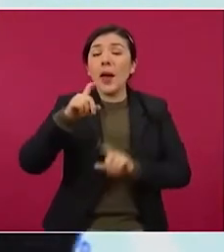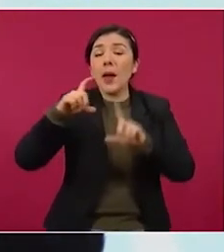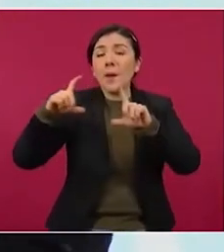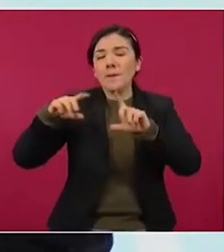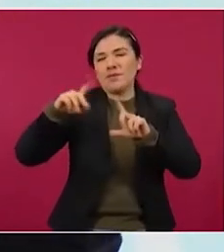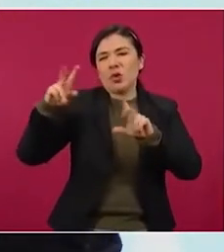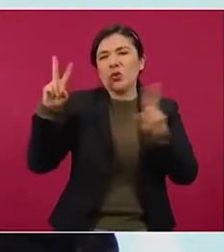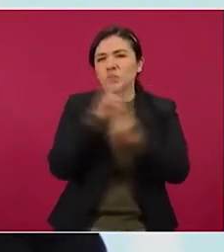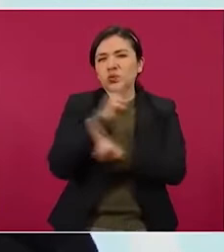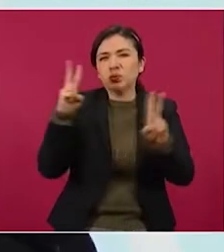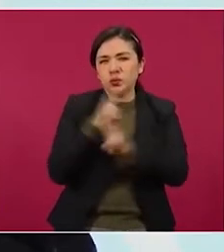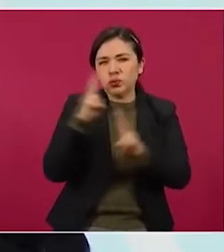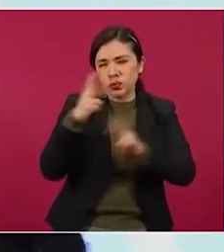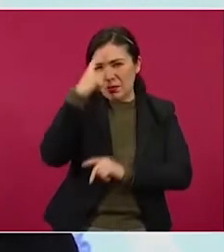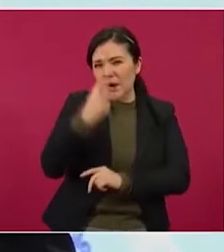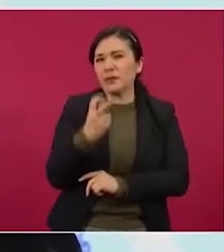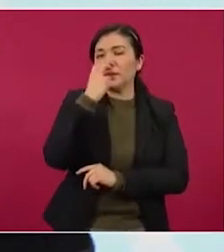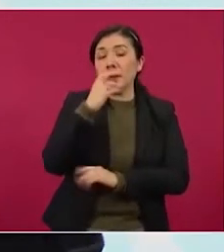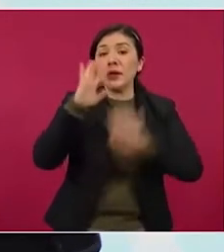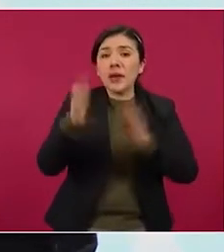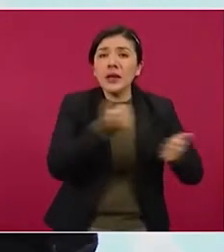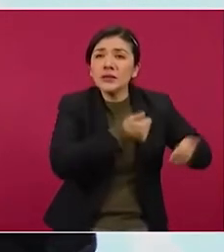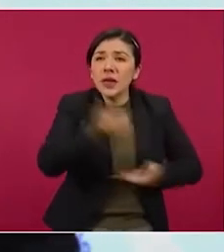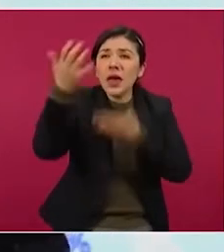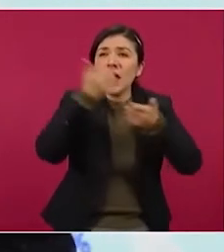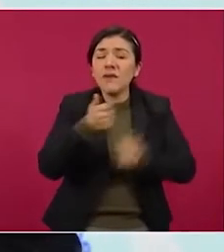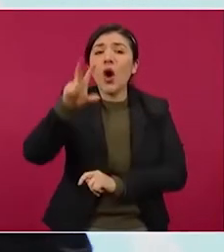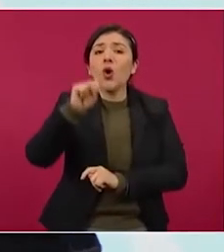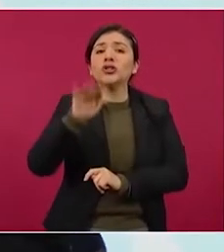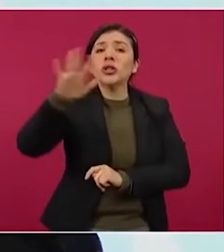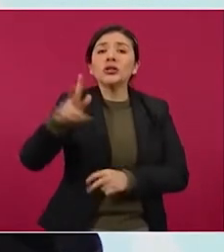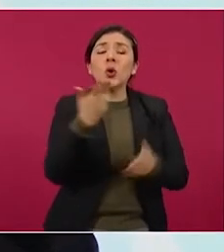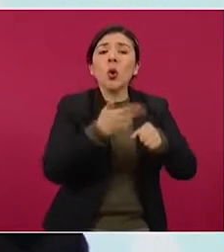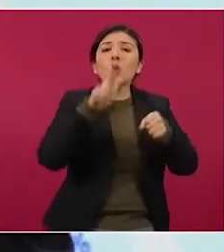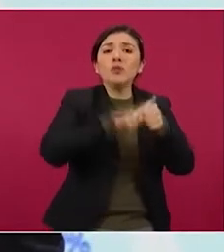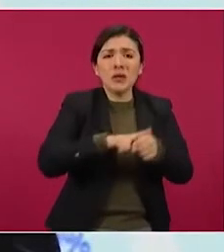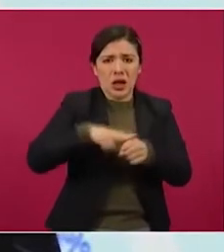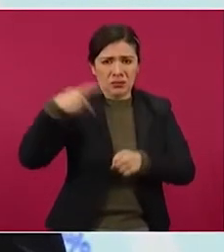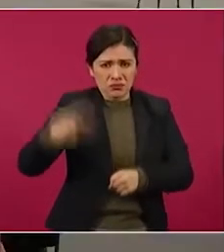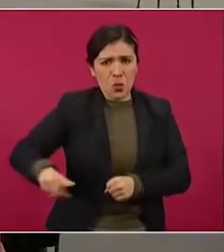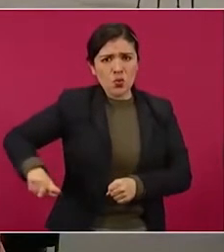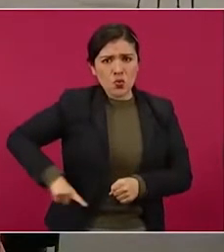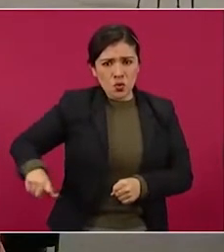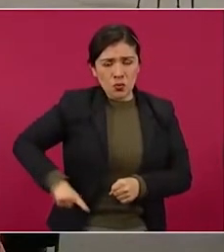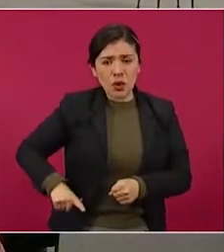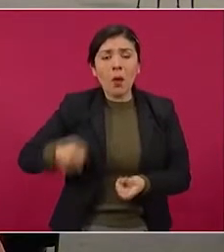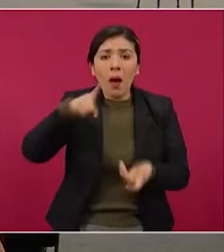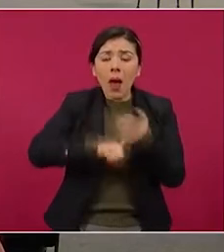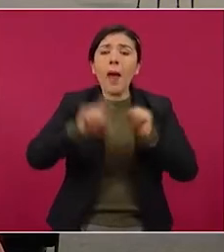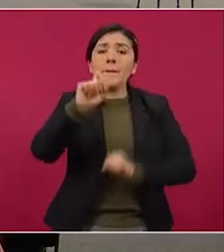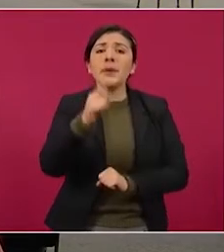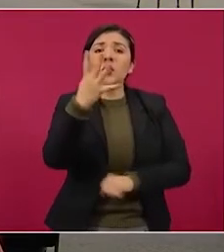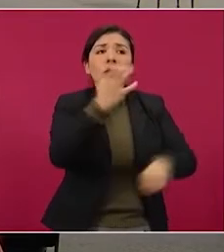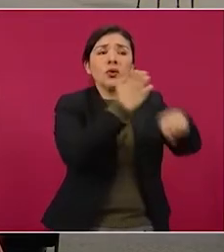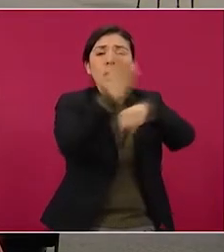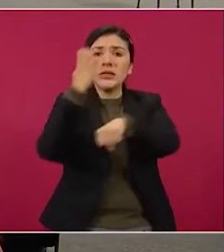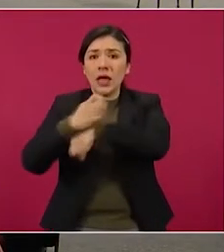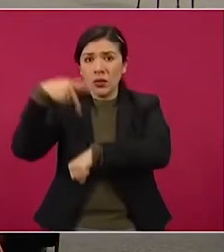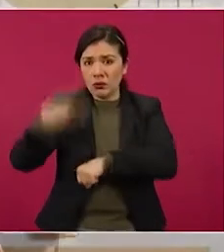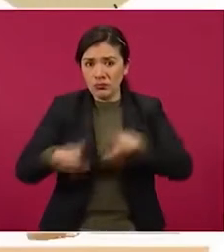y se han distribuido a 85 hospitales públicos en 24 estados de la República.